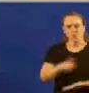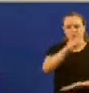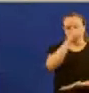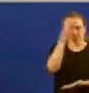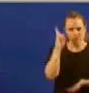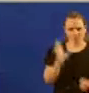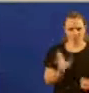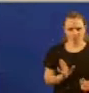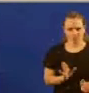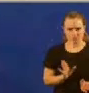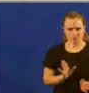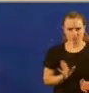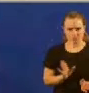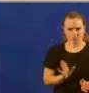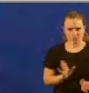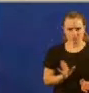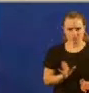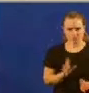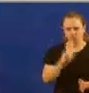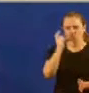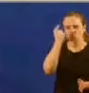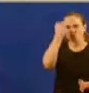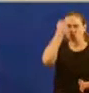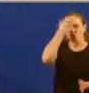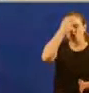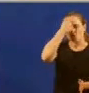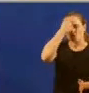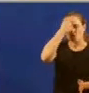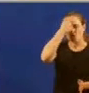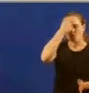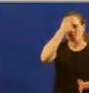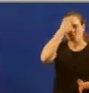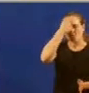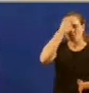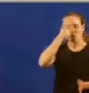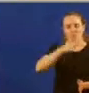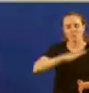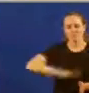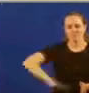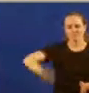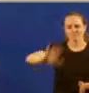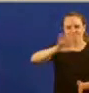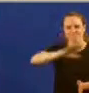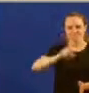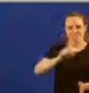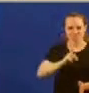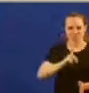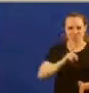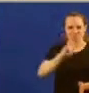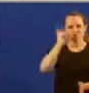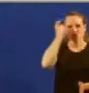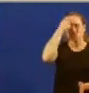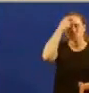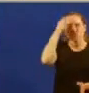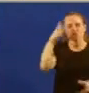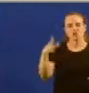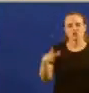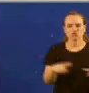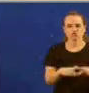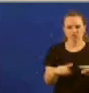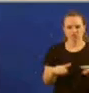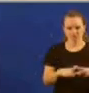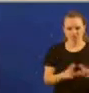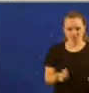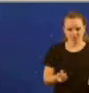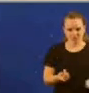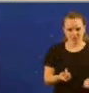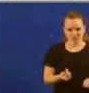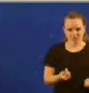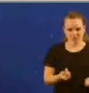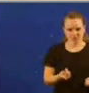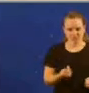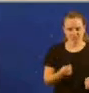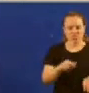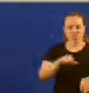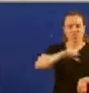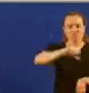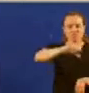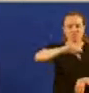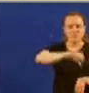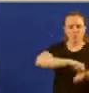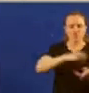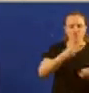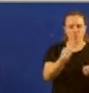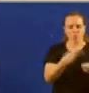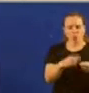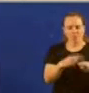Madrid, que non é un concepto xeográfico, sino que é un concepto social. É un núcleo político, financiero, empresarial e